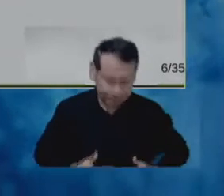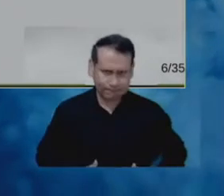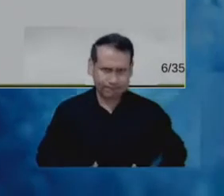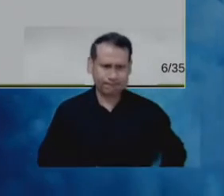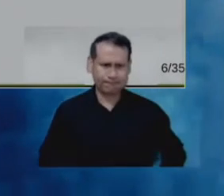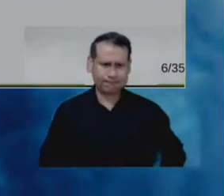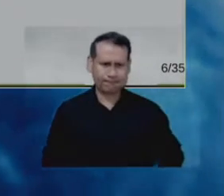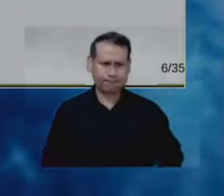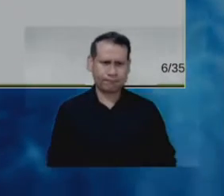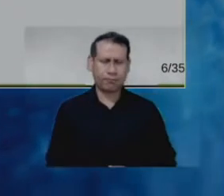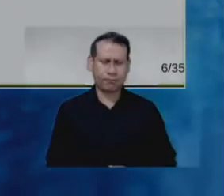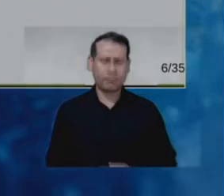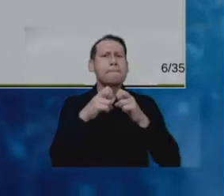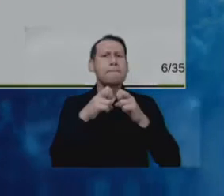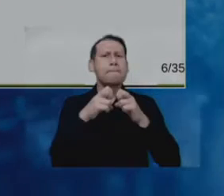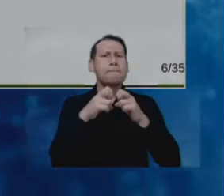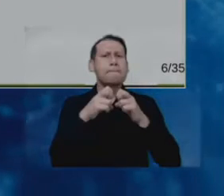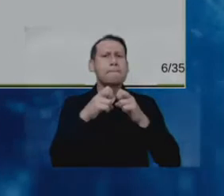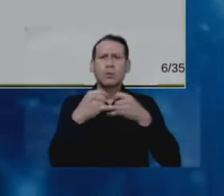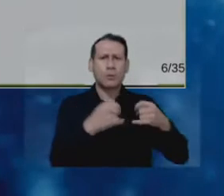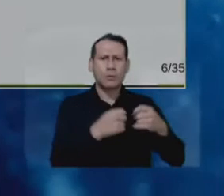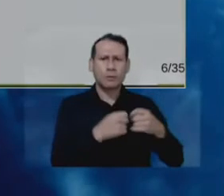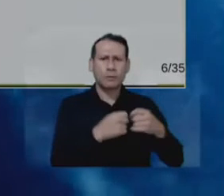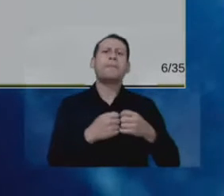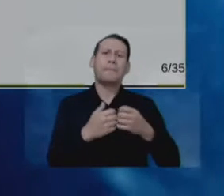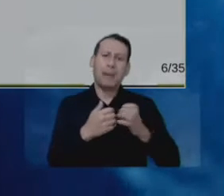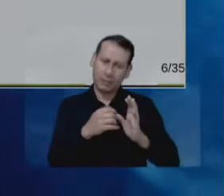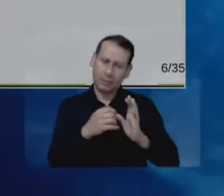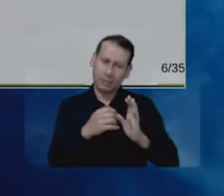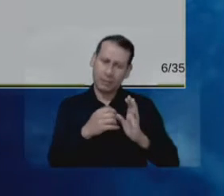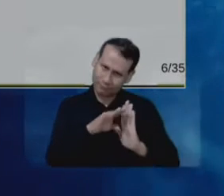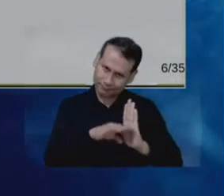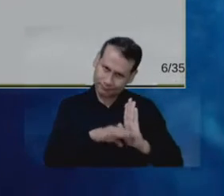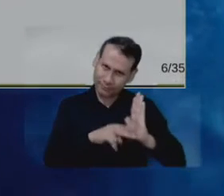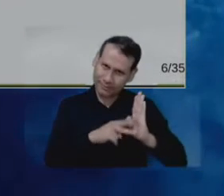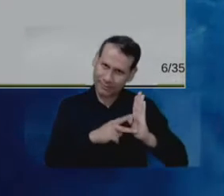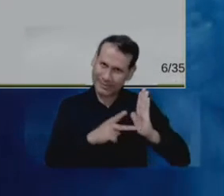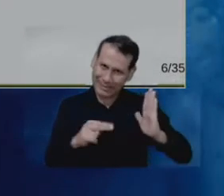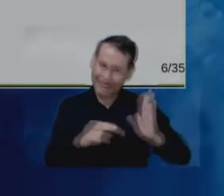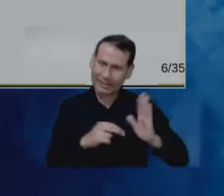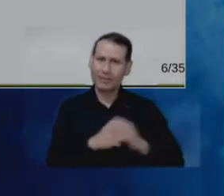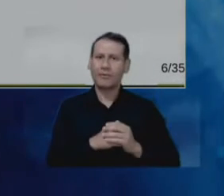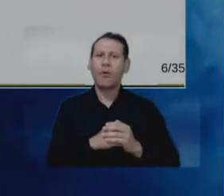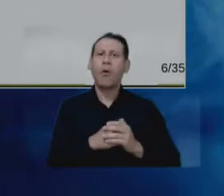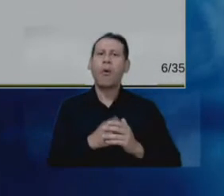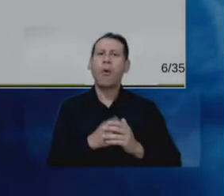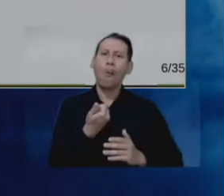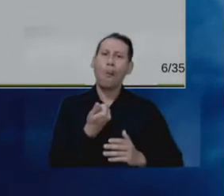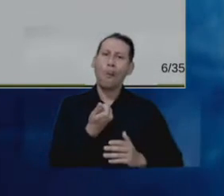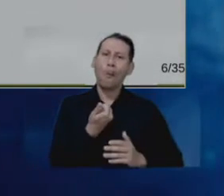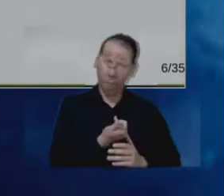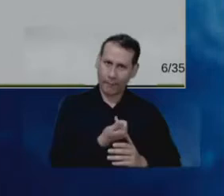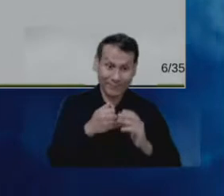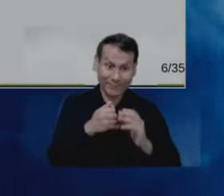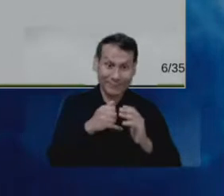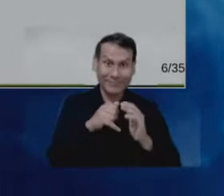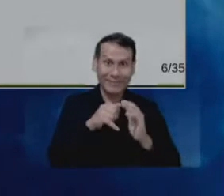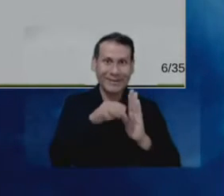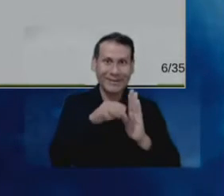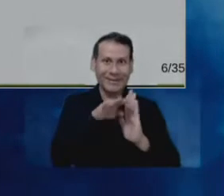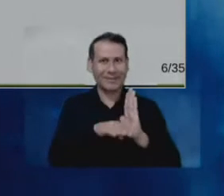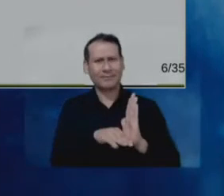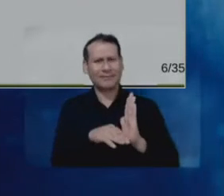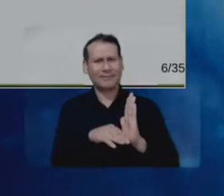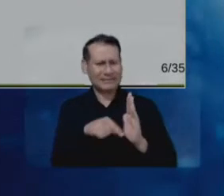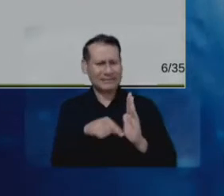electromagnéticos, los parámetros térmicos, también los parámetros mecánicos y pues es una herramienta que es fundamental para el estudio que estamos